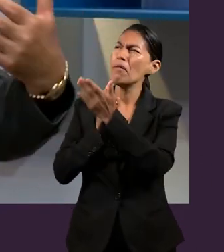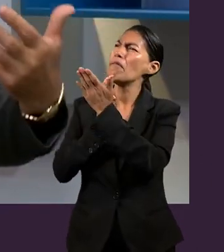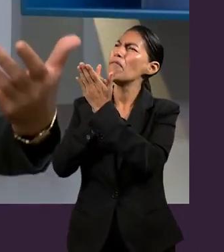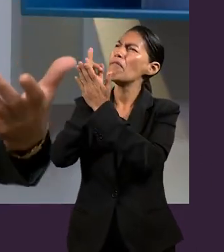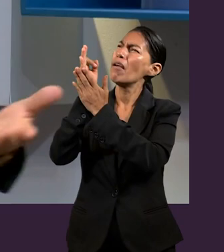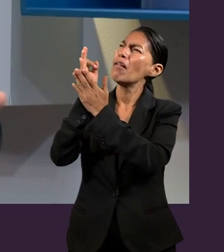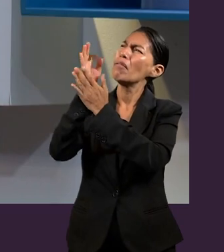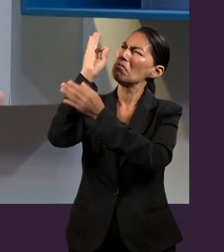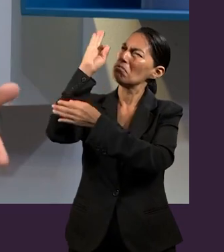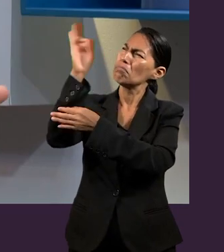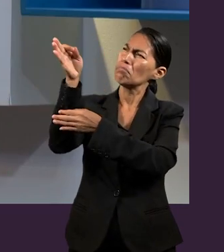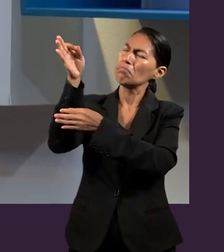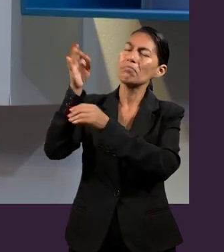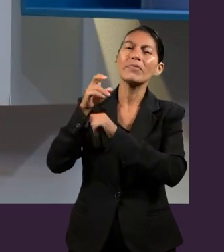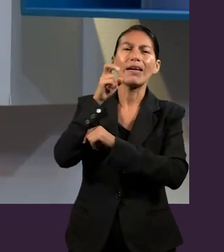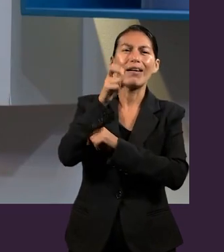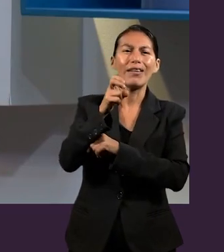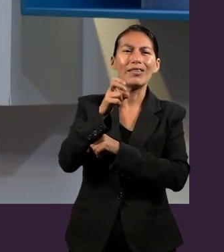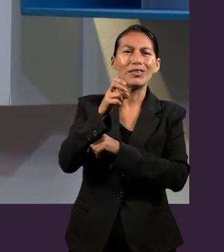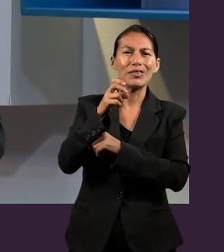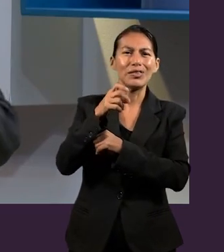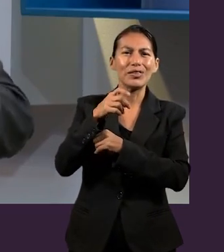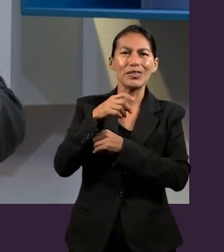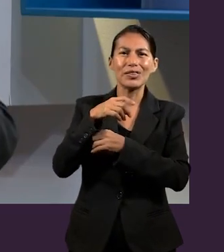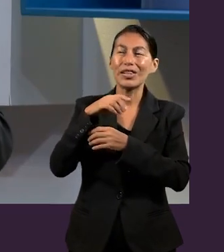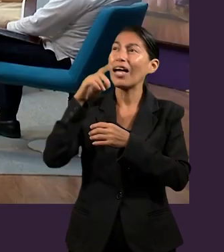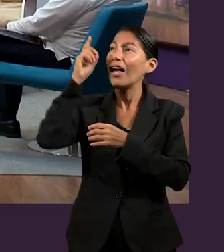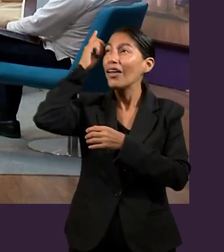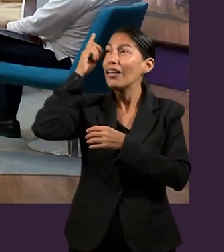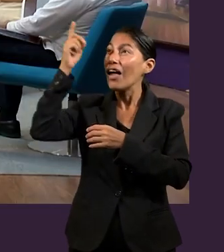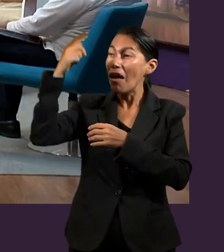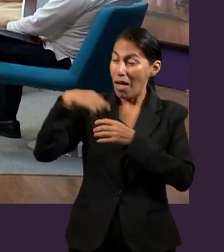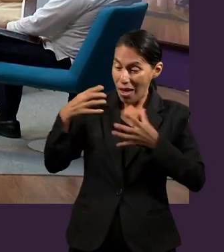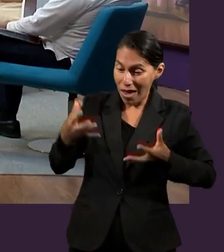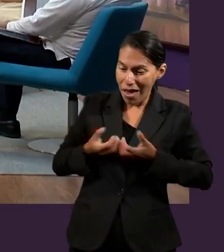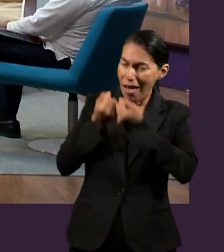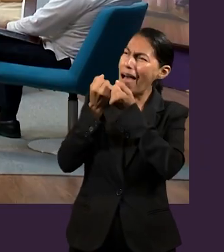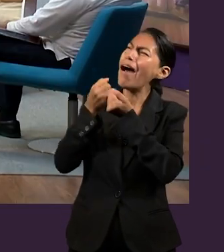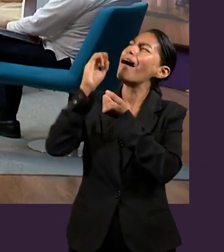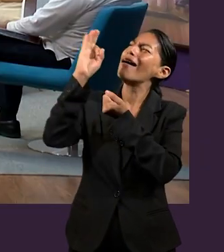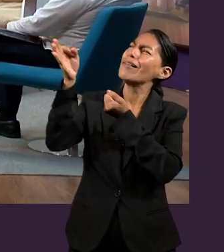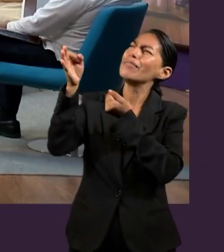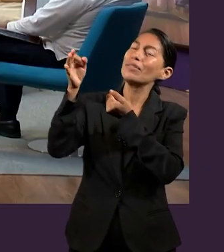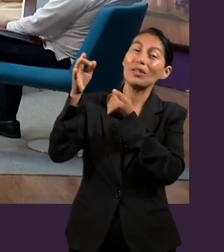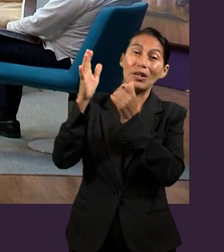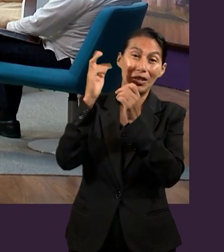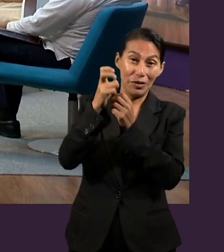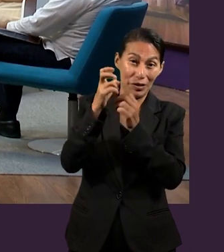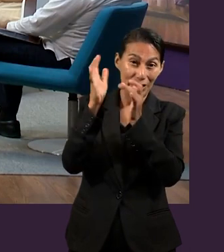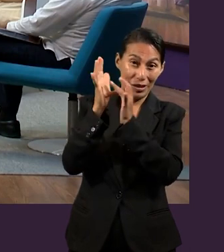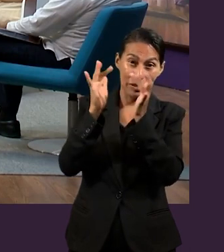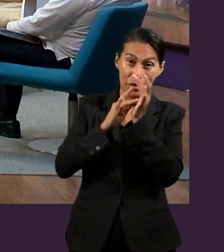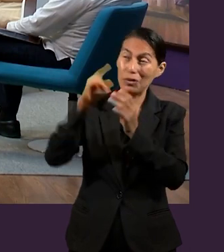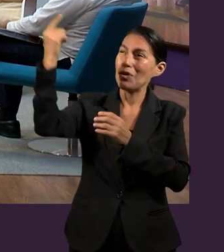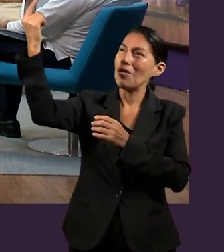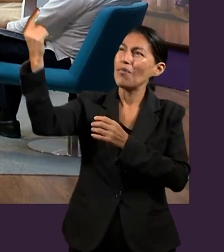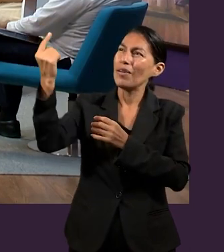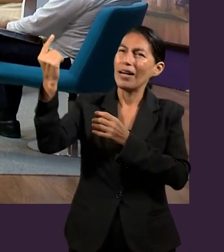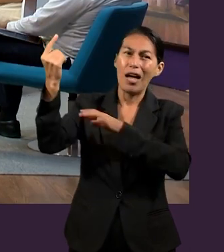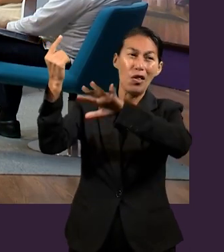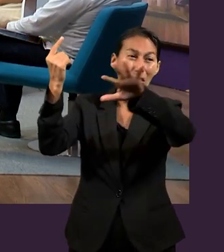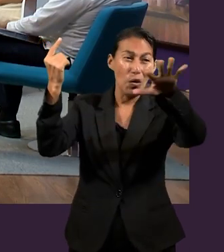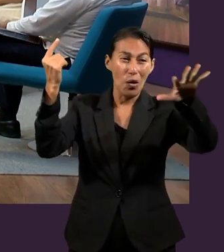los que aceptemos el rescate provisto y que el Señor venga a recoger a sus hijos para llevarlos al